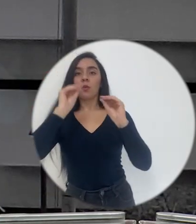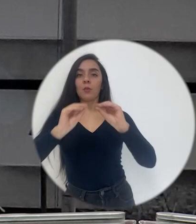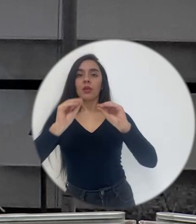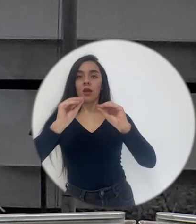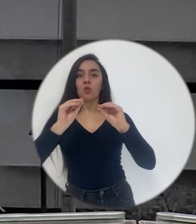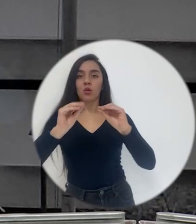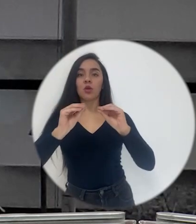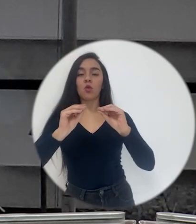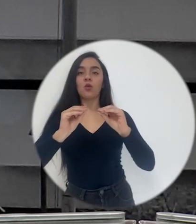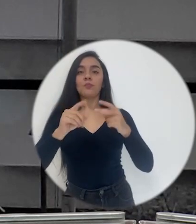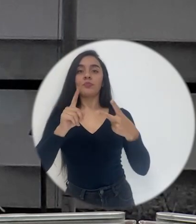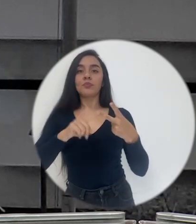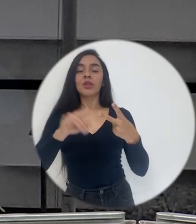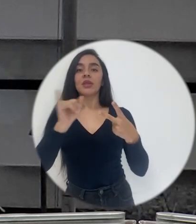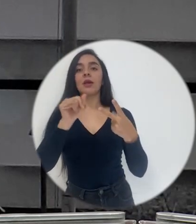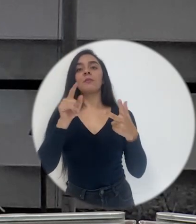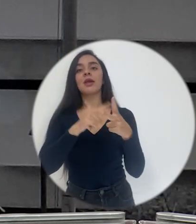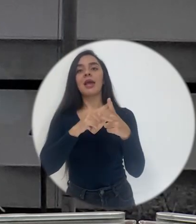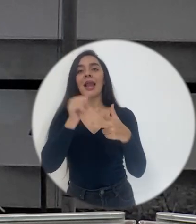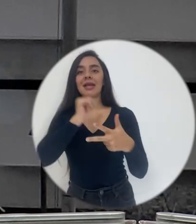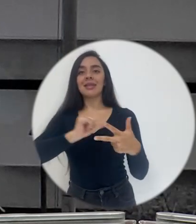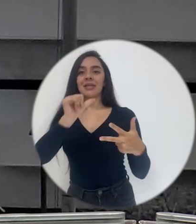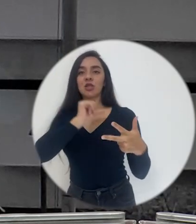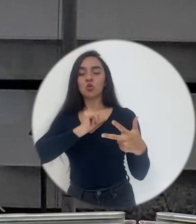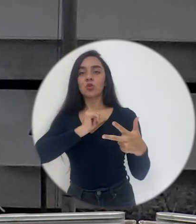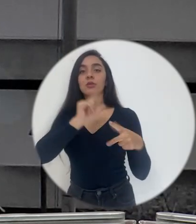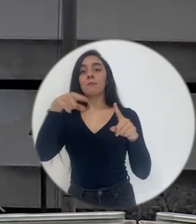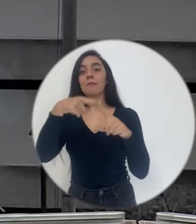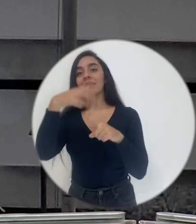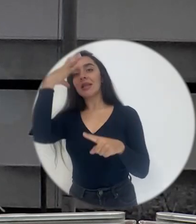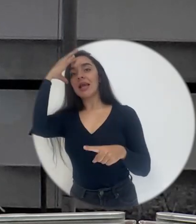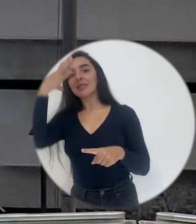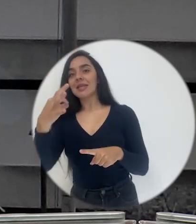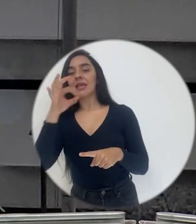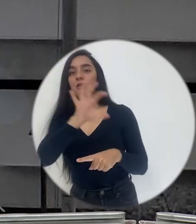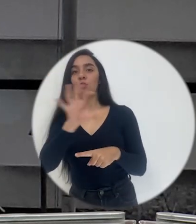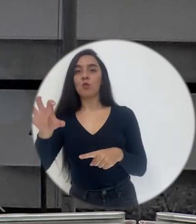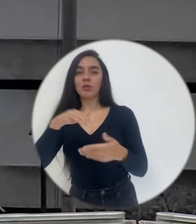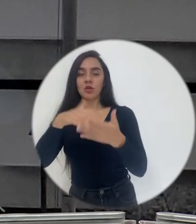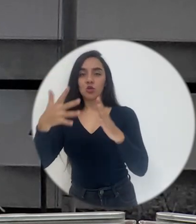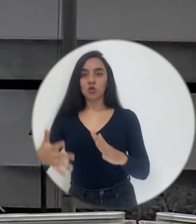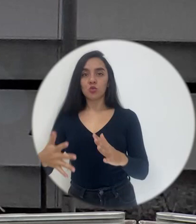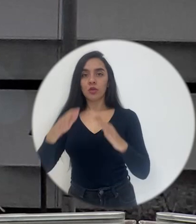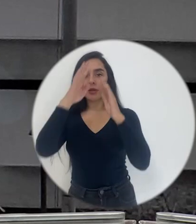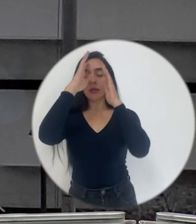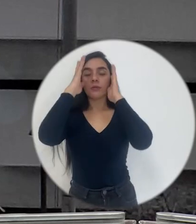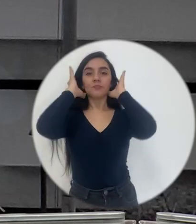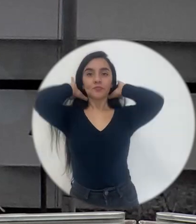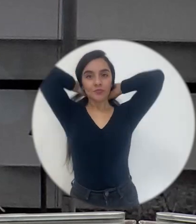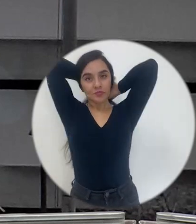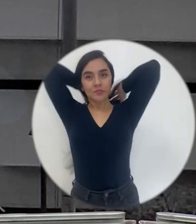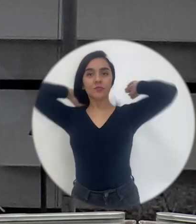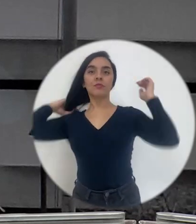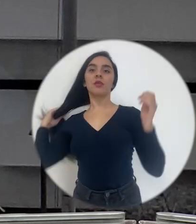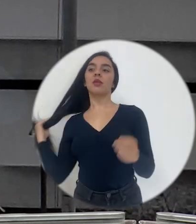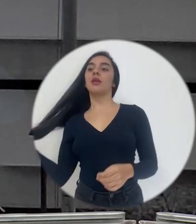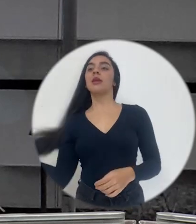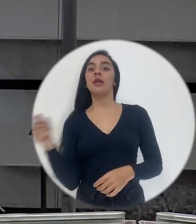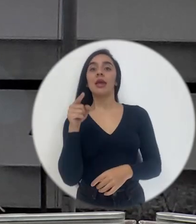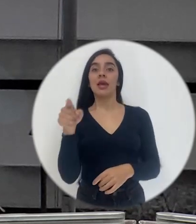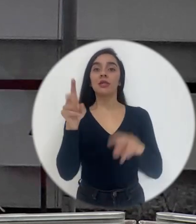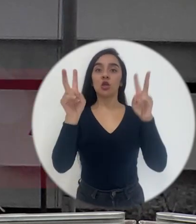didáctico, pero también un conocimiento vinculado con las actitudes y las creencias que pueden tener los estudiantes. Ese es un